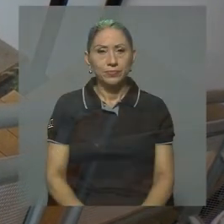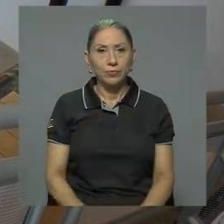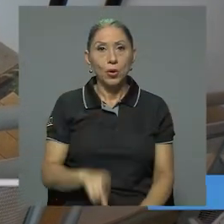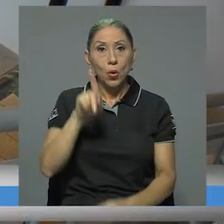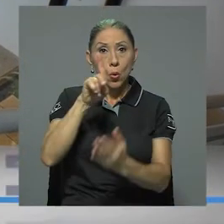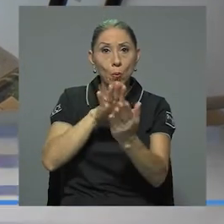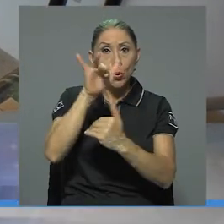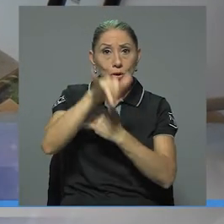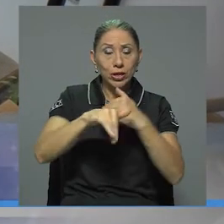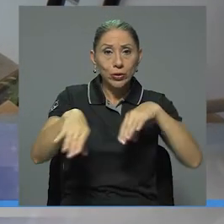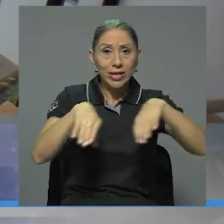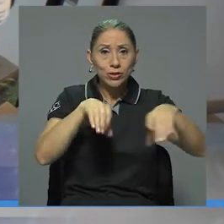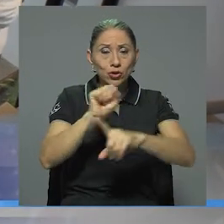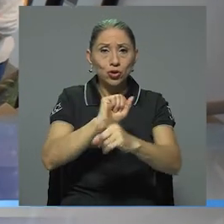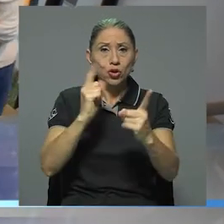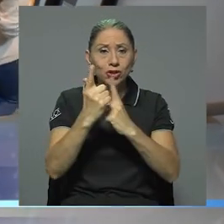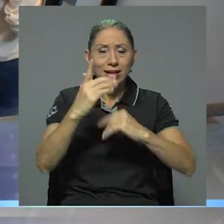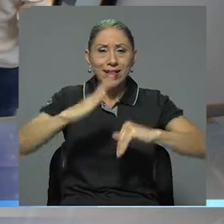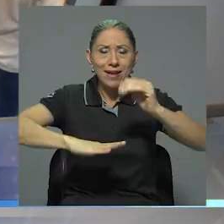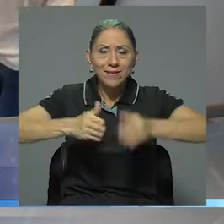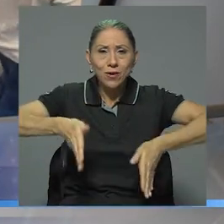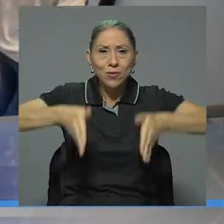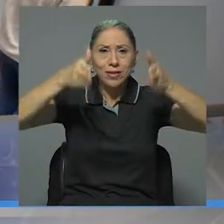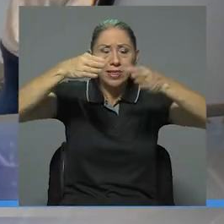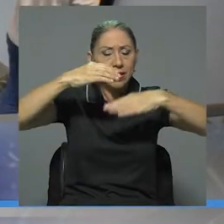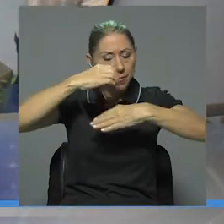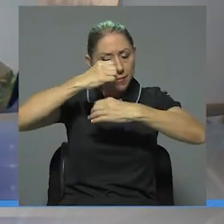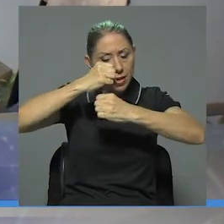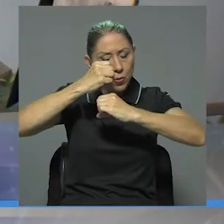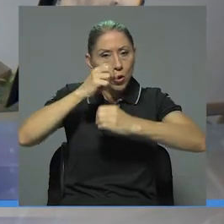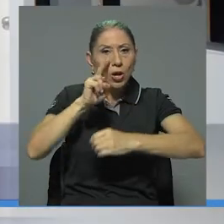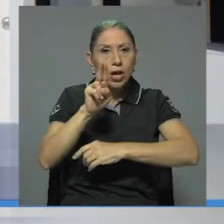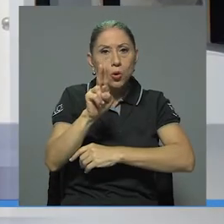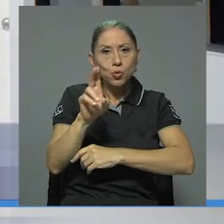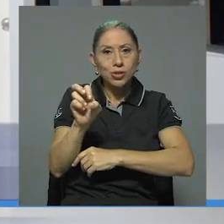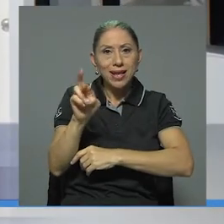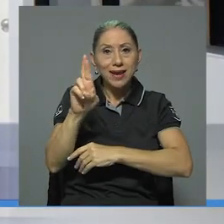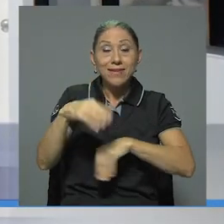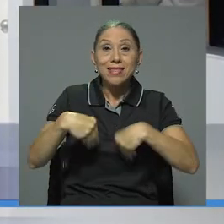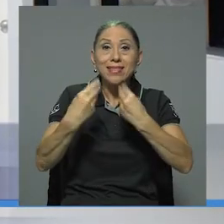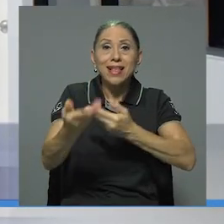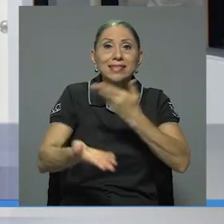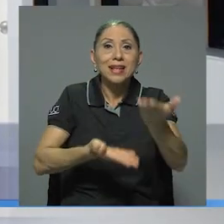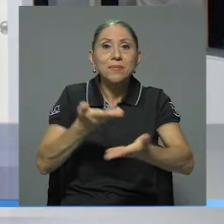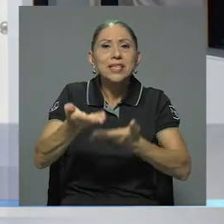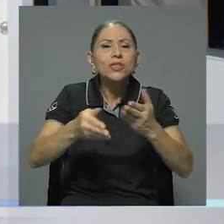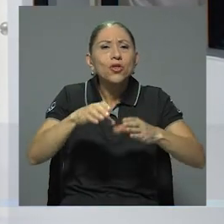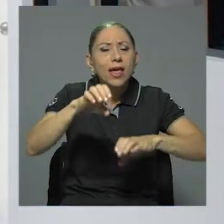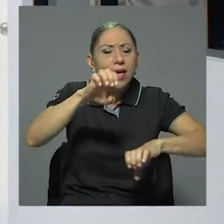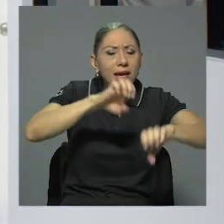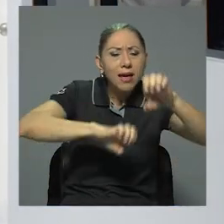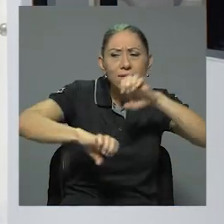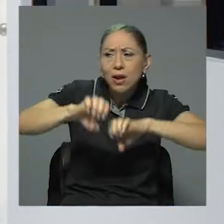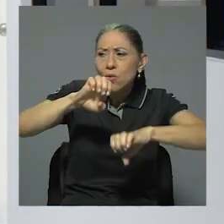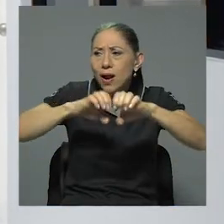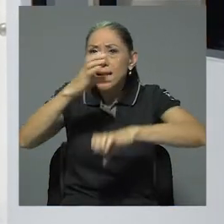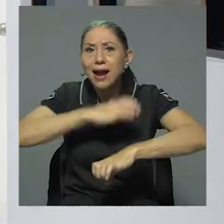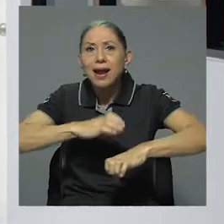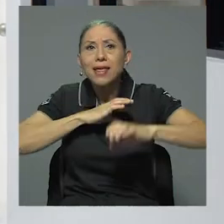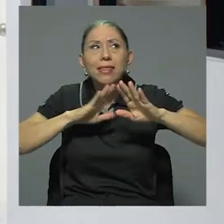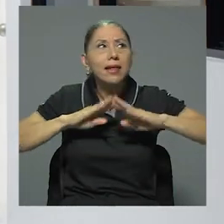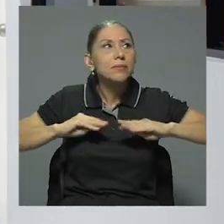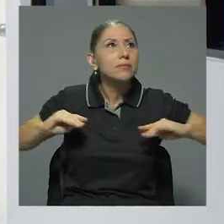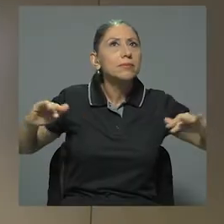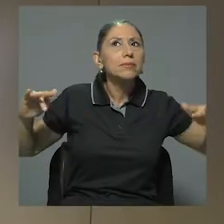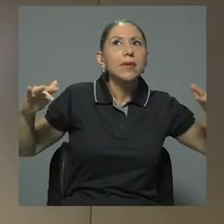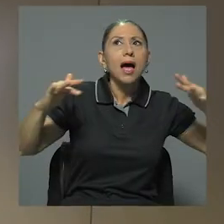Un proyecto de acción social de la Facultad de Microbiología de la UCR brinda el servicio de evaluar la calidad del aire en espacios